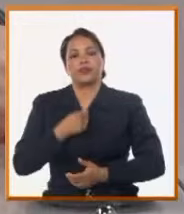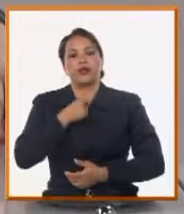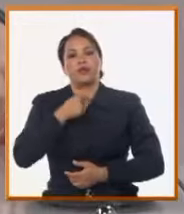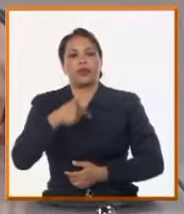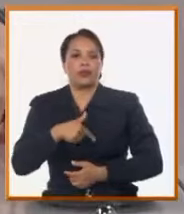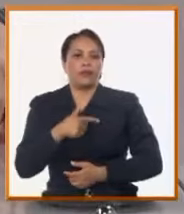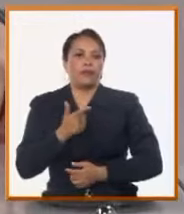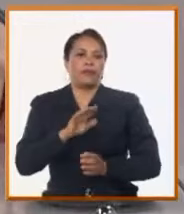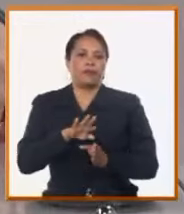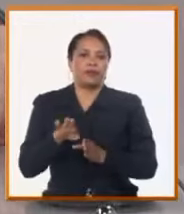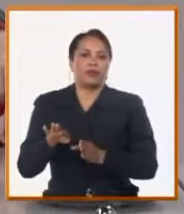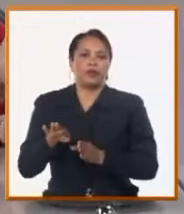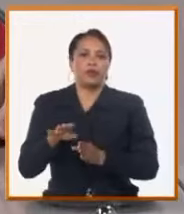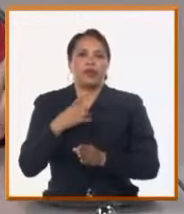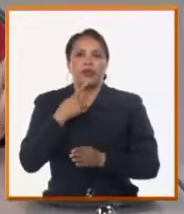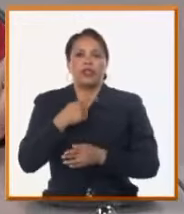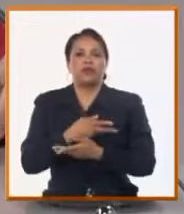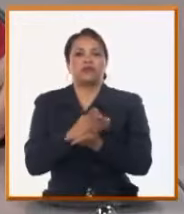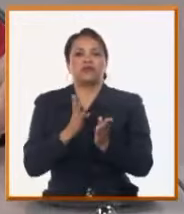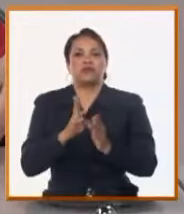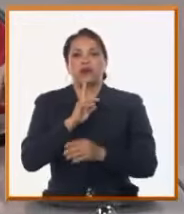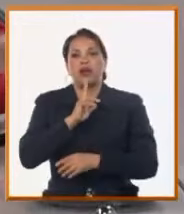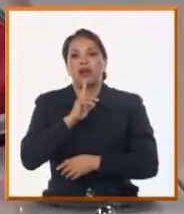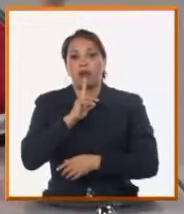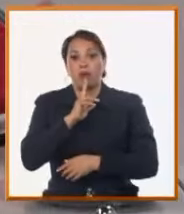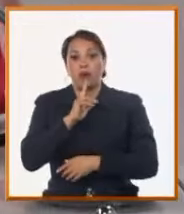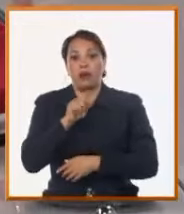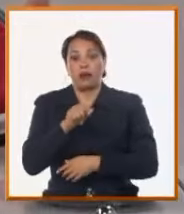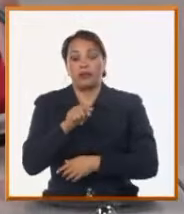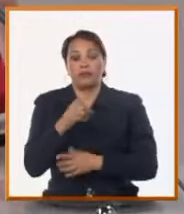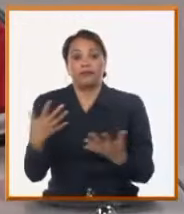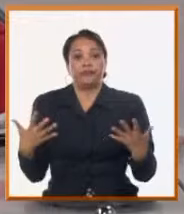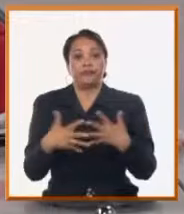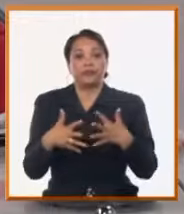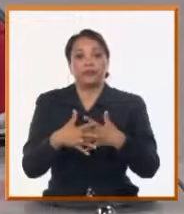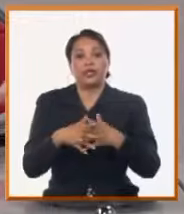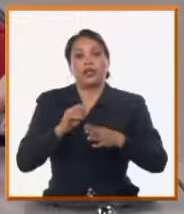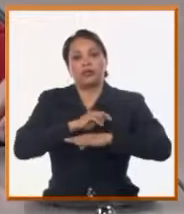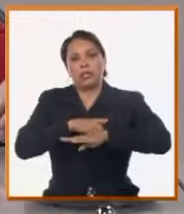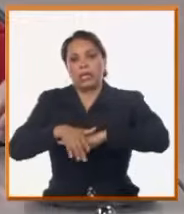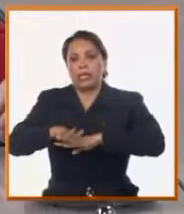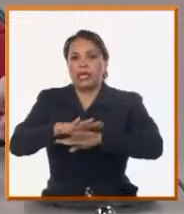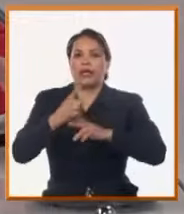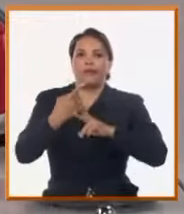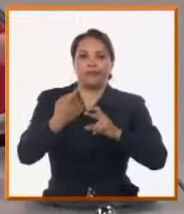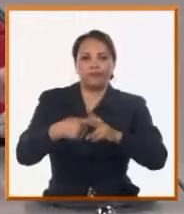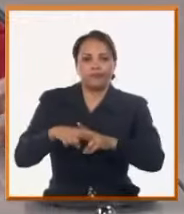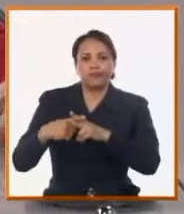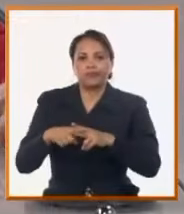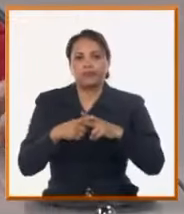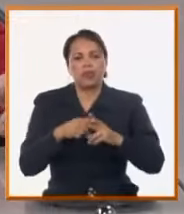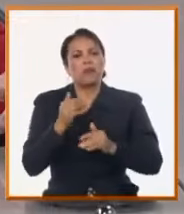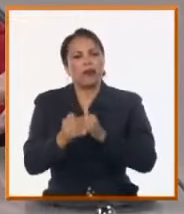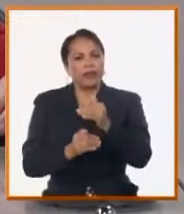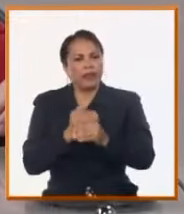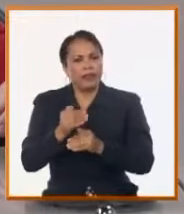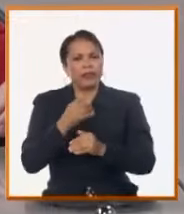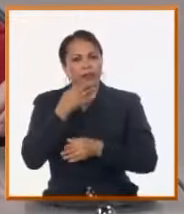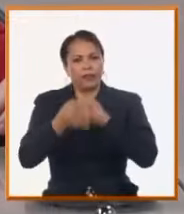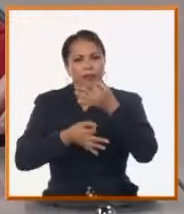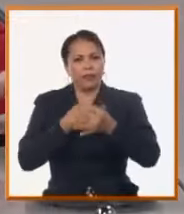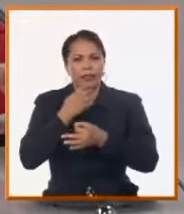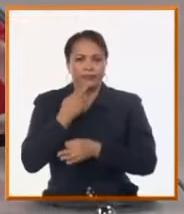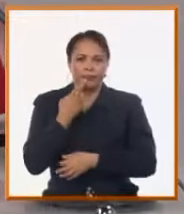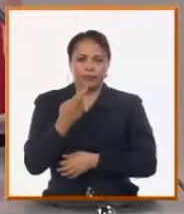los ciclos de abasto, que es muy relacionado también con el tema este de los salideros y los mantenimientos que más adelante vamos a referir.